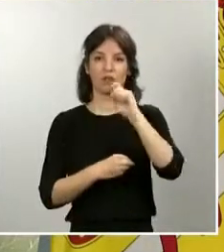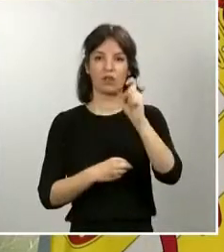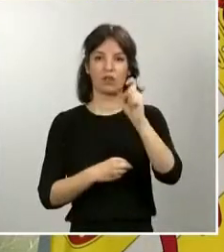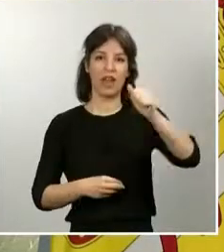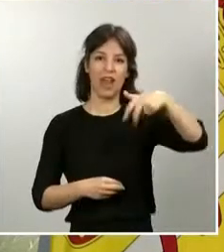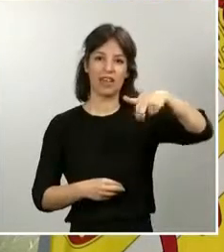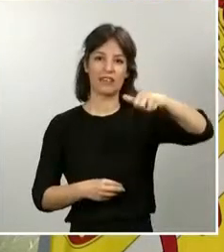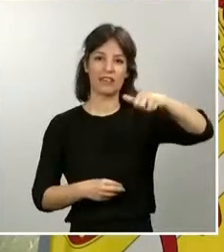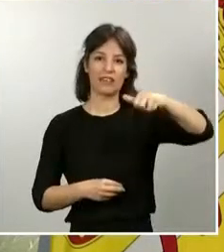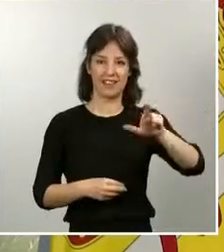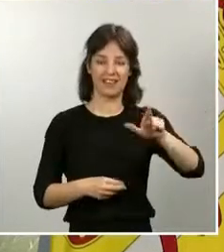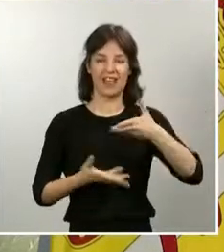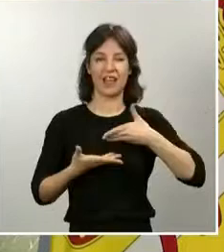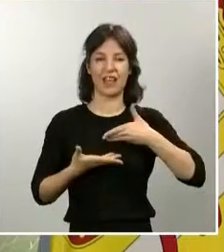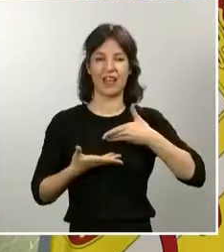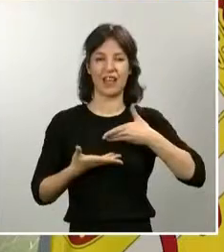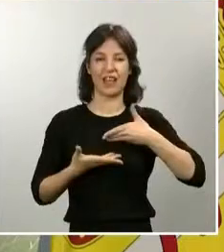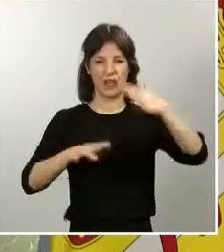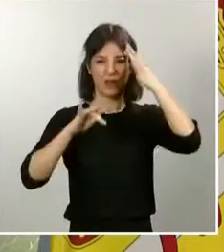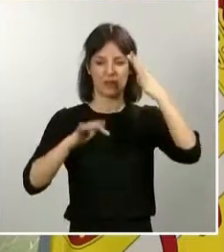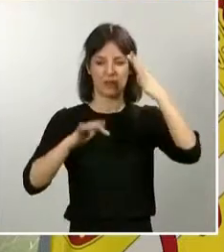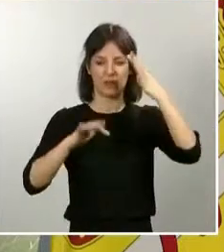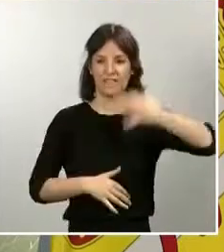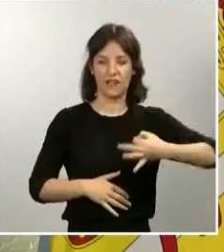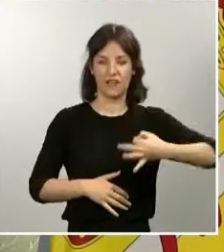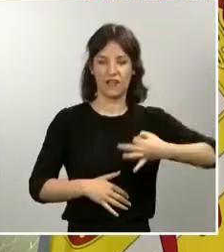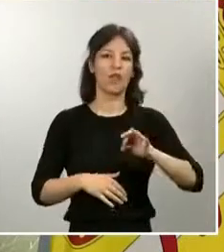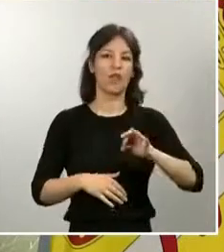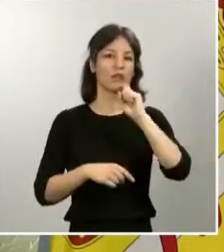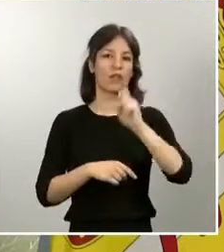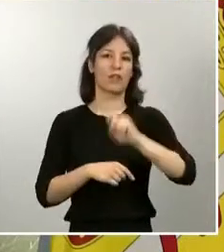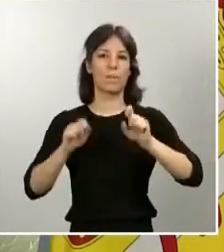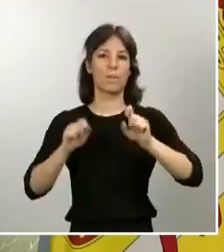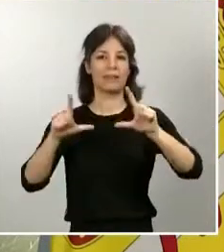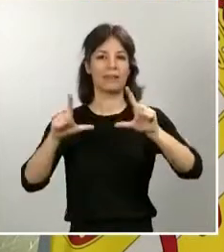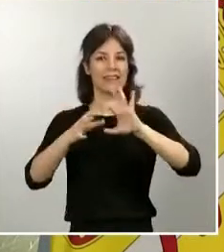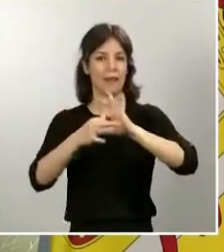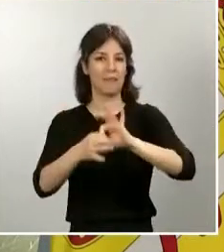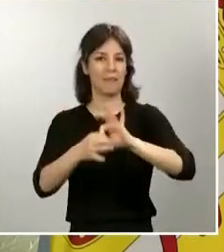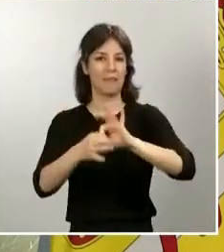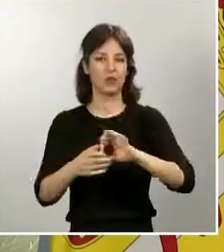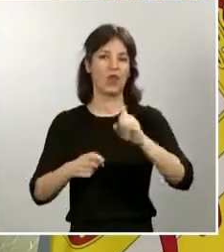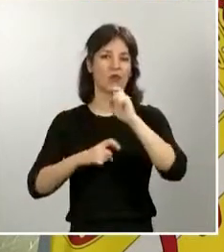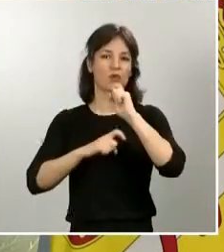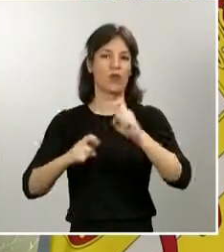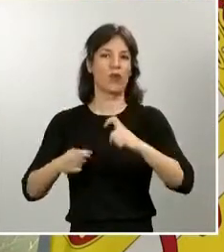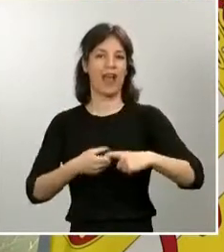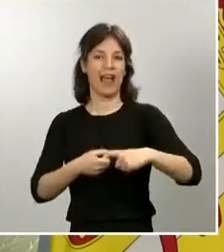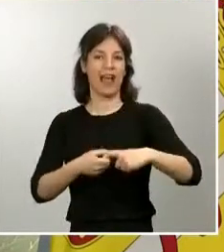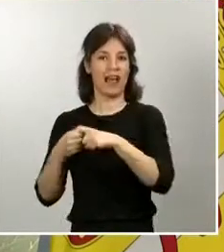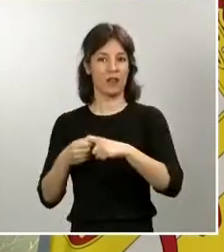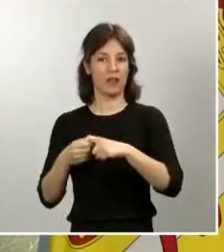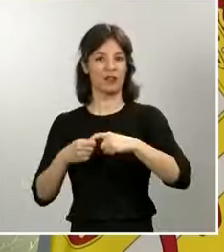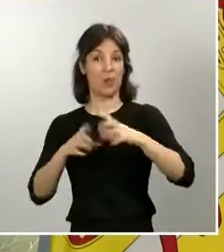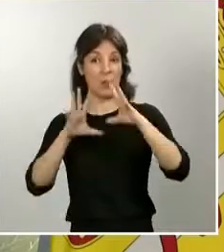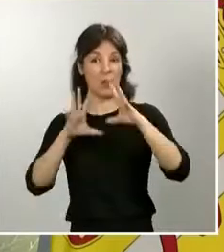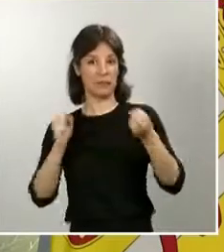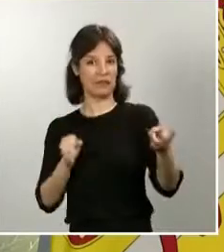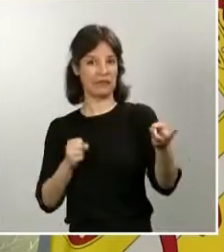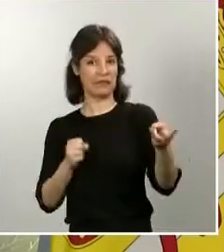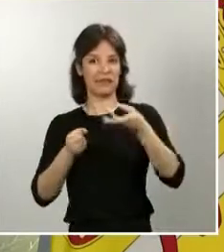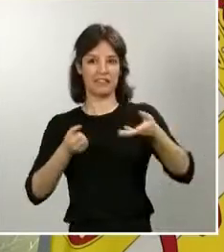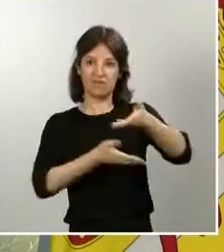adolescentes en riesgo, o la Fundación Pantallas Amigas, o la Fundación Aliados, con las que la Guardia Civil mantiene una